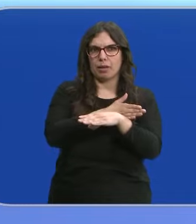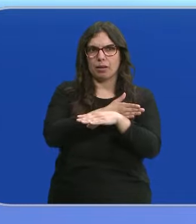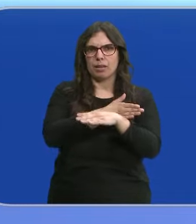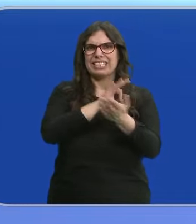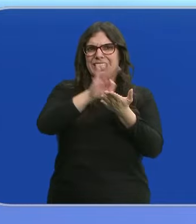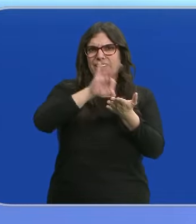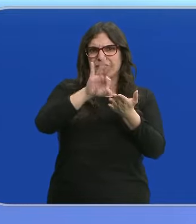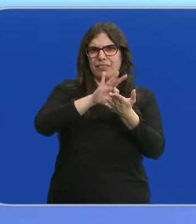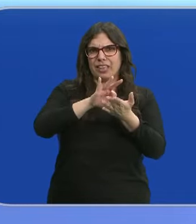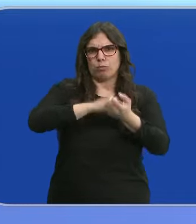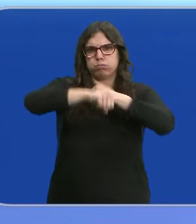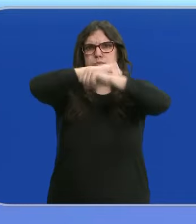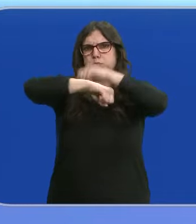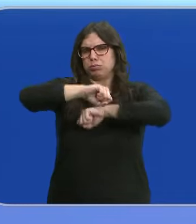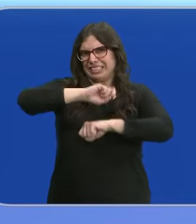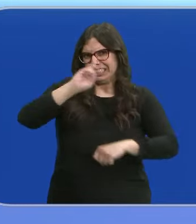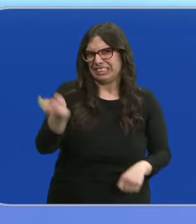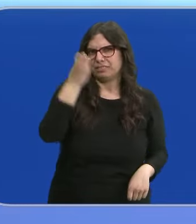no pocos servicios desbordados.